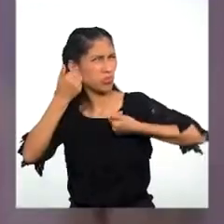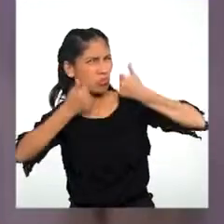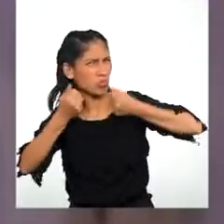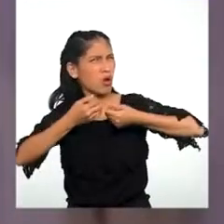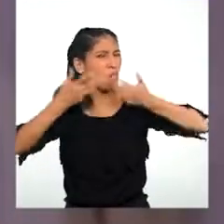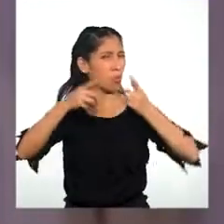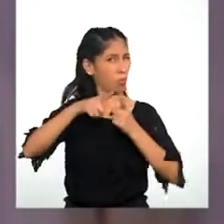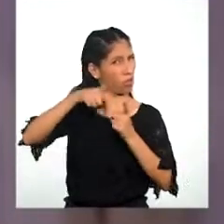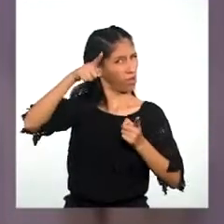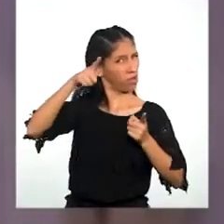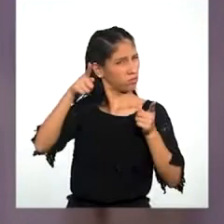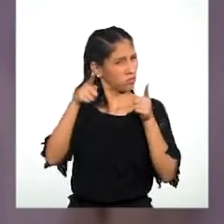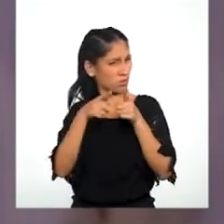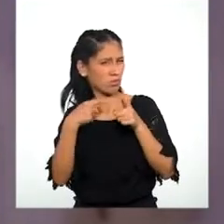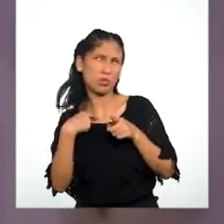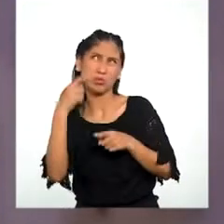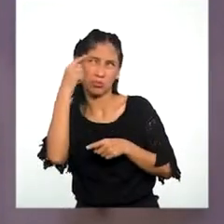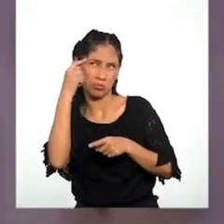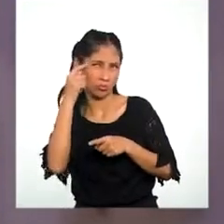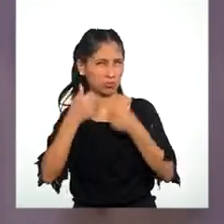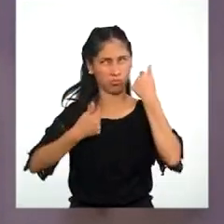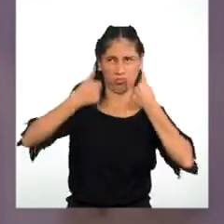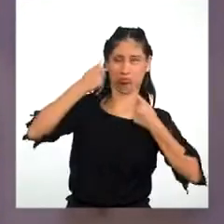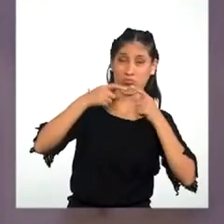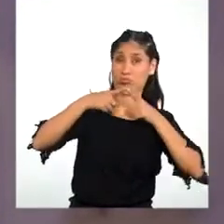Pues yo creo que es así Grande